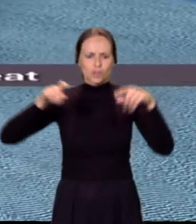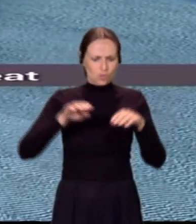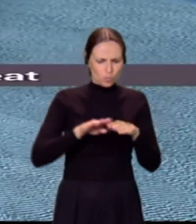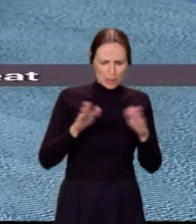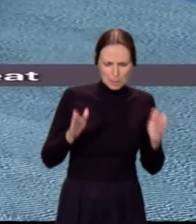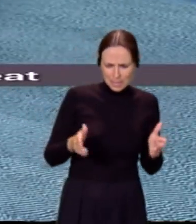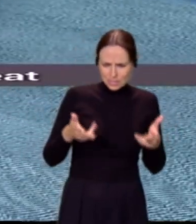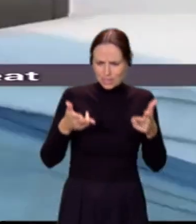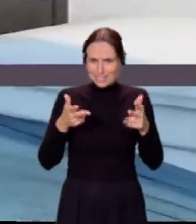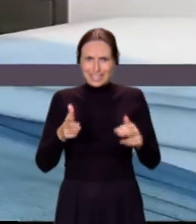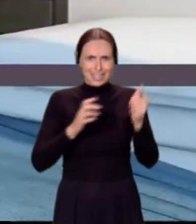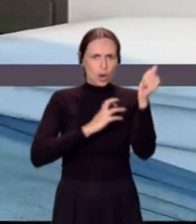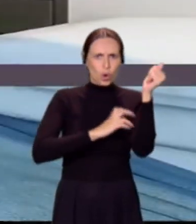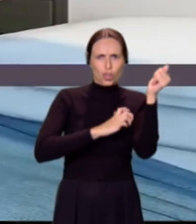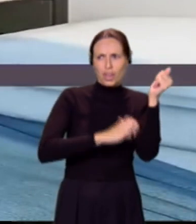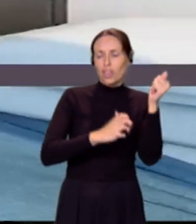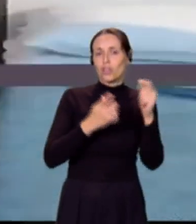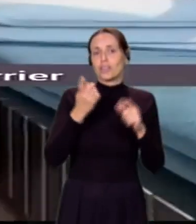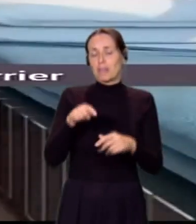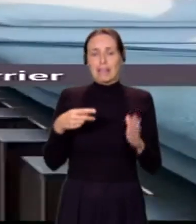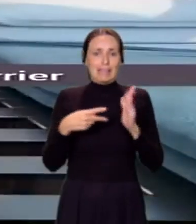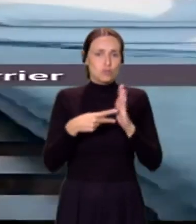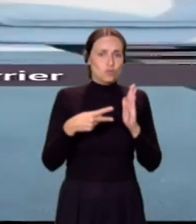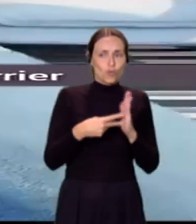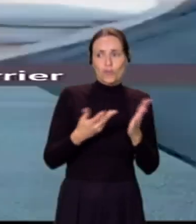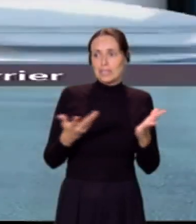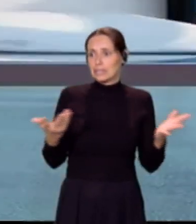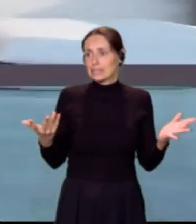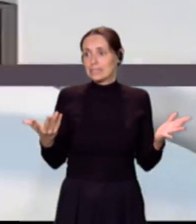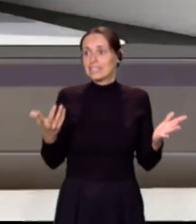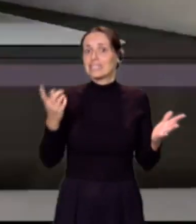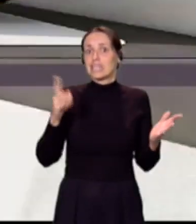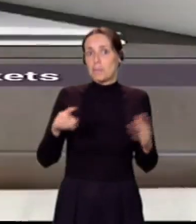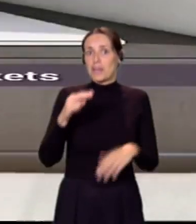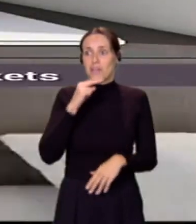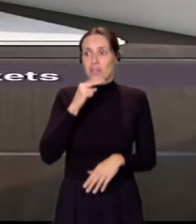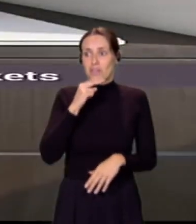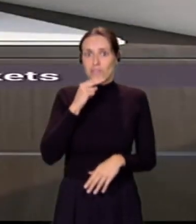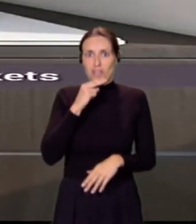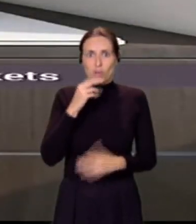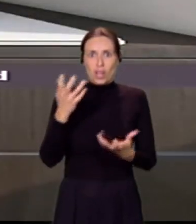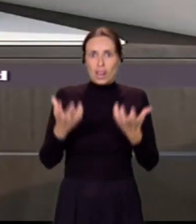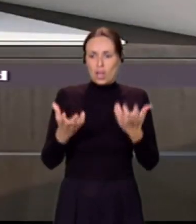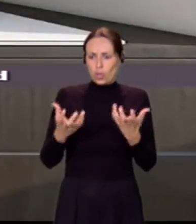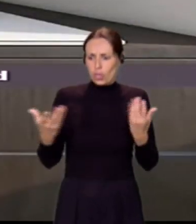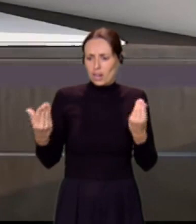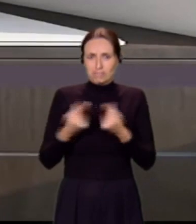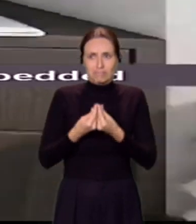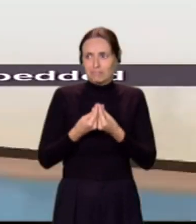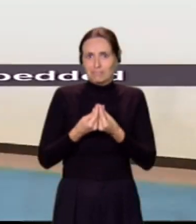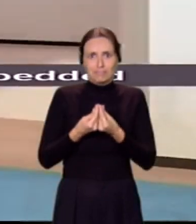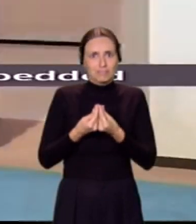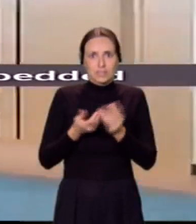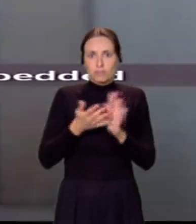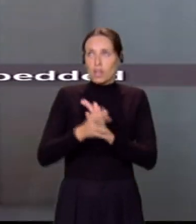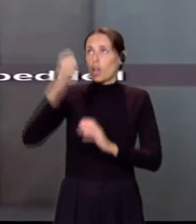ordenador, tener también donde enchufar. Y en este caso pues el baño y la cocina, ambos están juntos. No